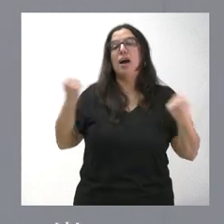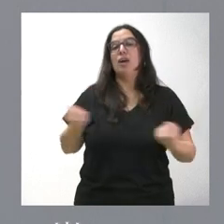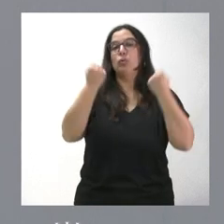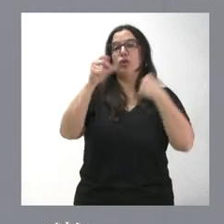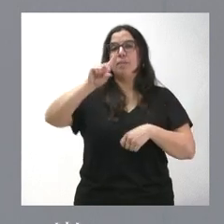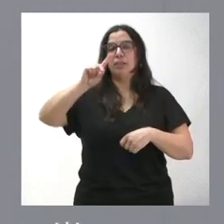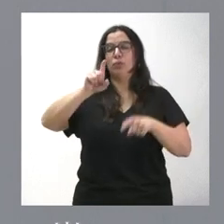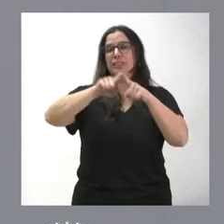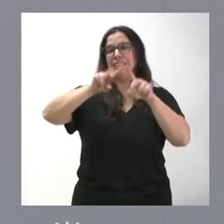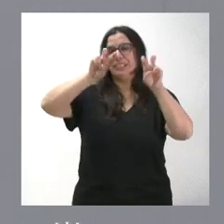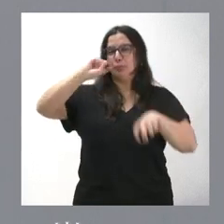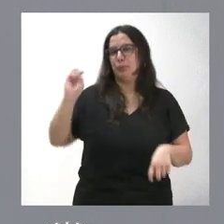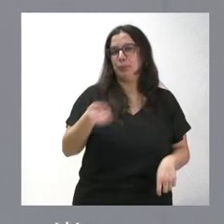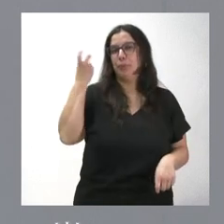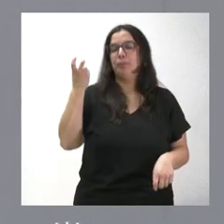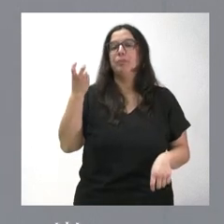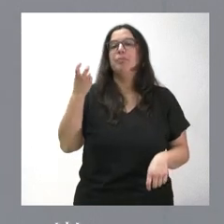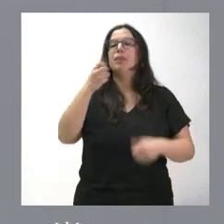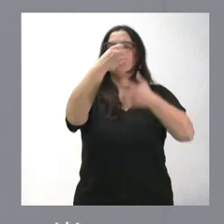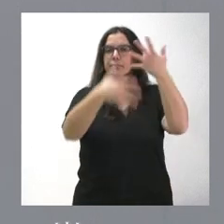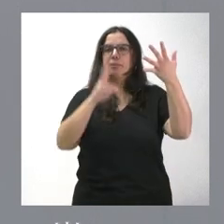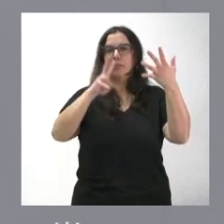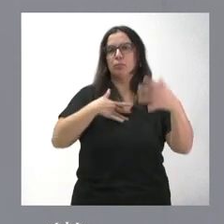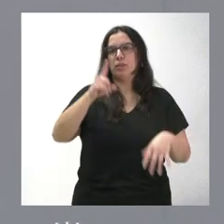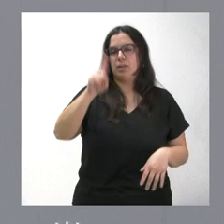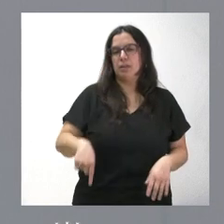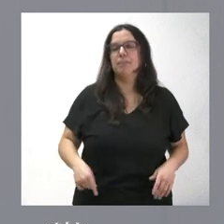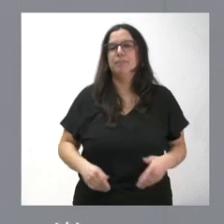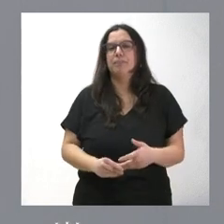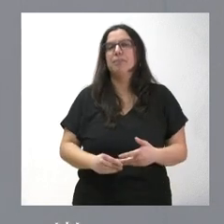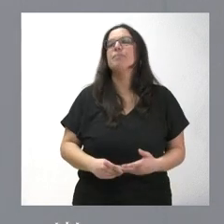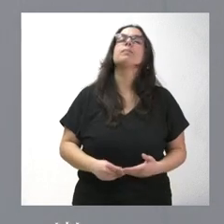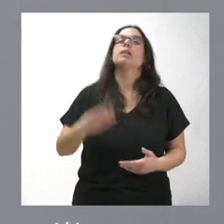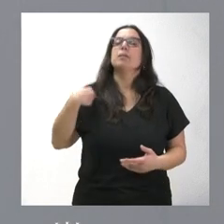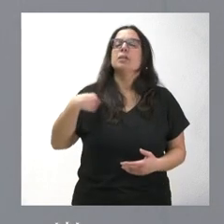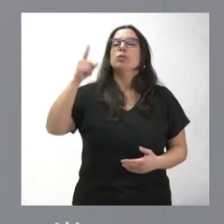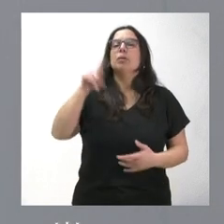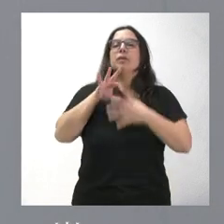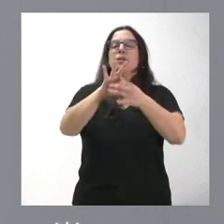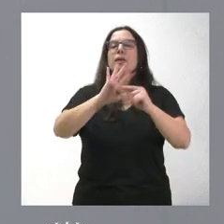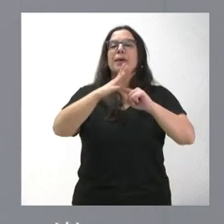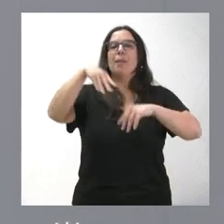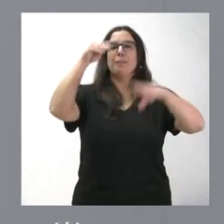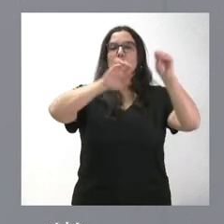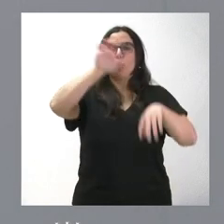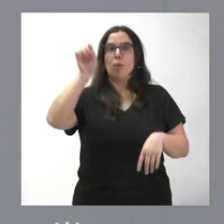de muy diversa naturaleza. Tienen ustedes la relación de las mismas. Asimismo, en relación con el Parque de Picos de Europa,